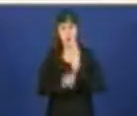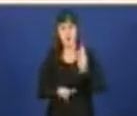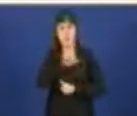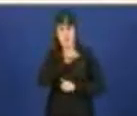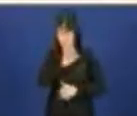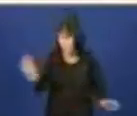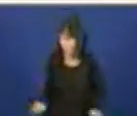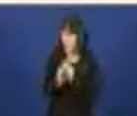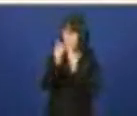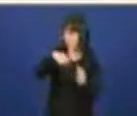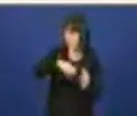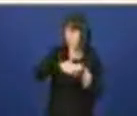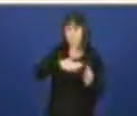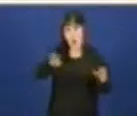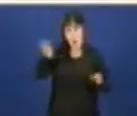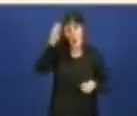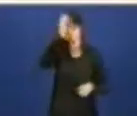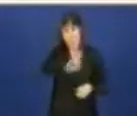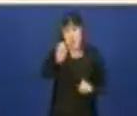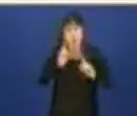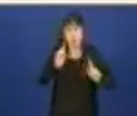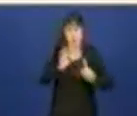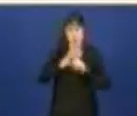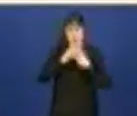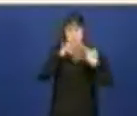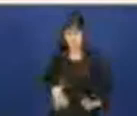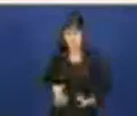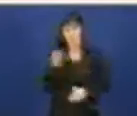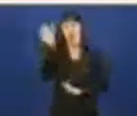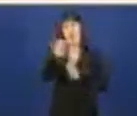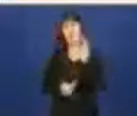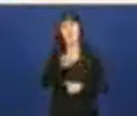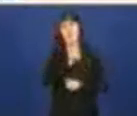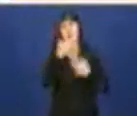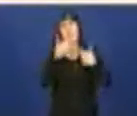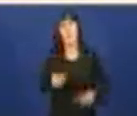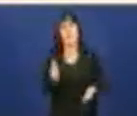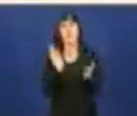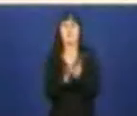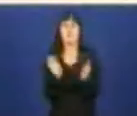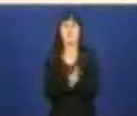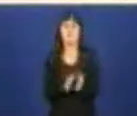preocupación do BNG sobre a situación actual das listas de espera. Moitas gracias. Moitas gracias.